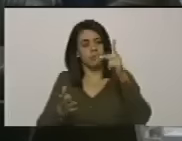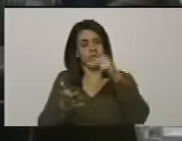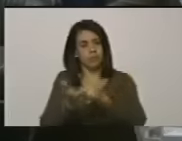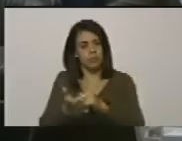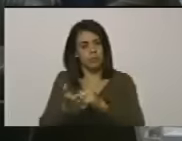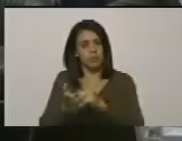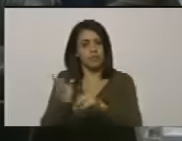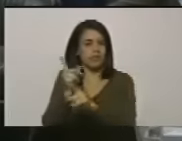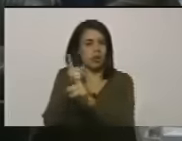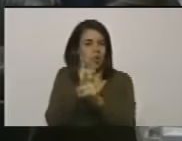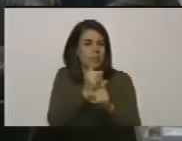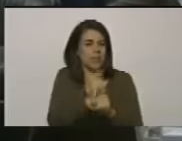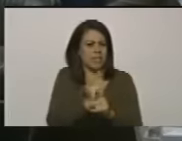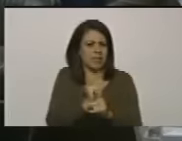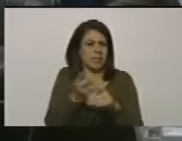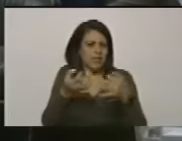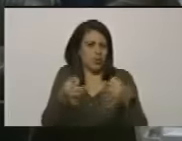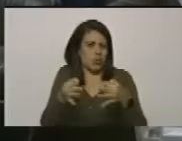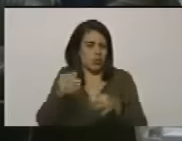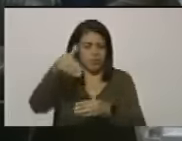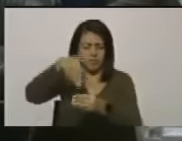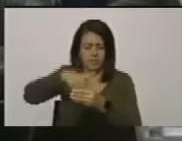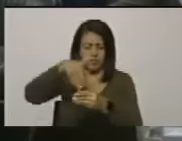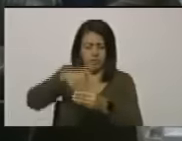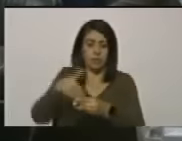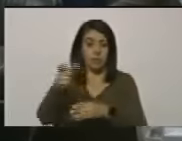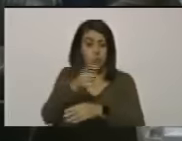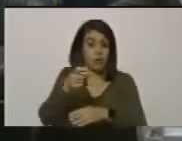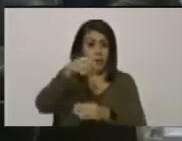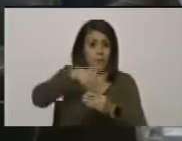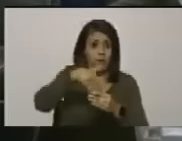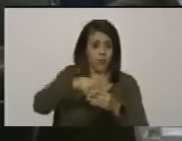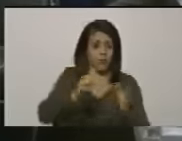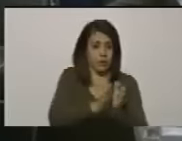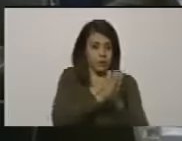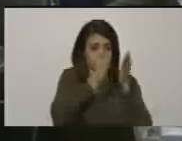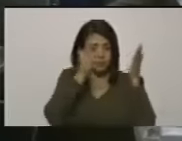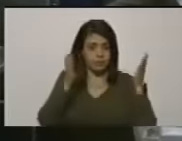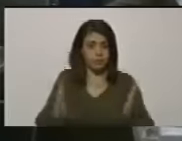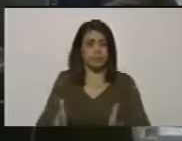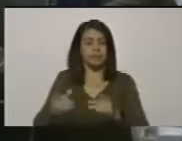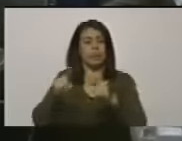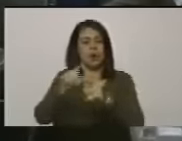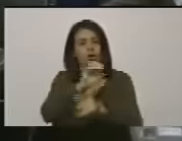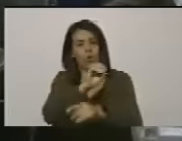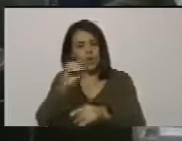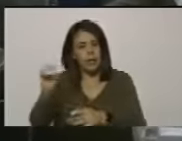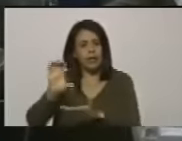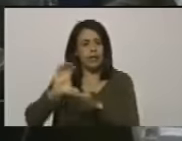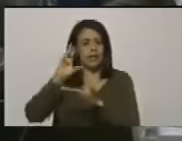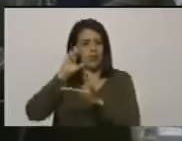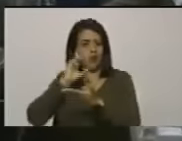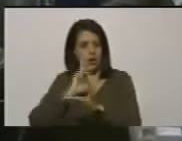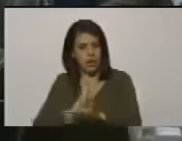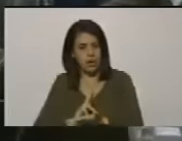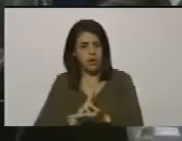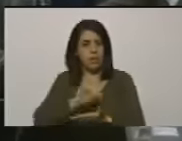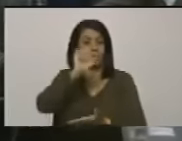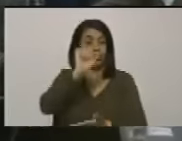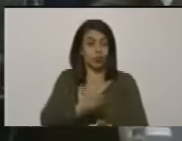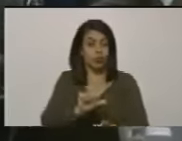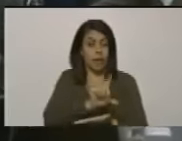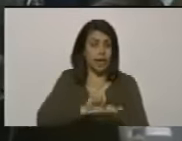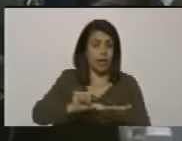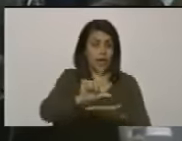competimos y fuimos a buscar los votos a Cumaná a Cabimas a Ciudad Bolívar al sur del